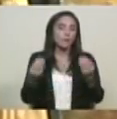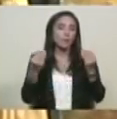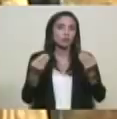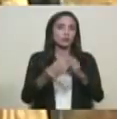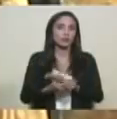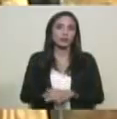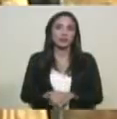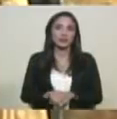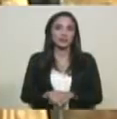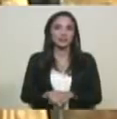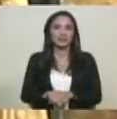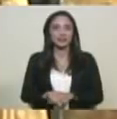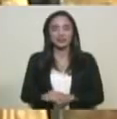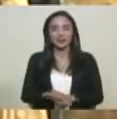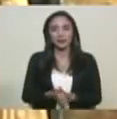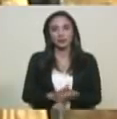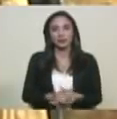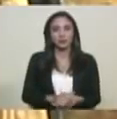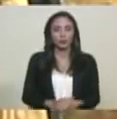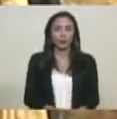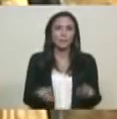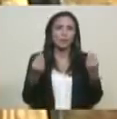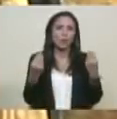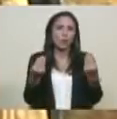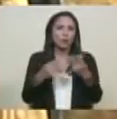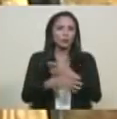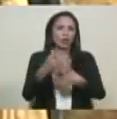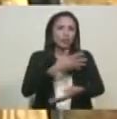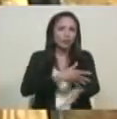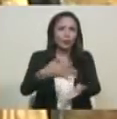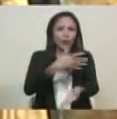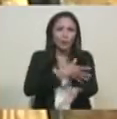de millones de dólares.